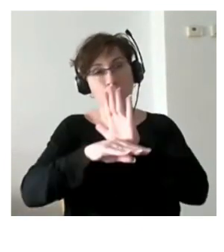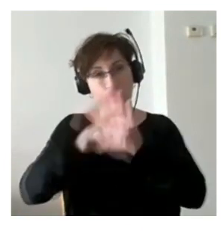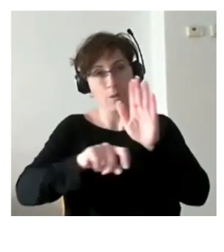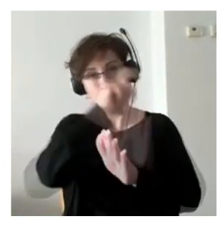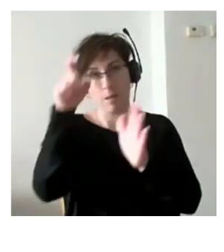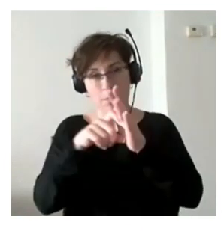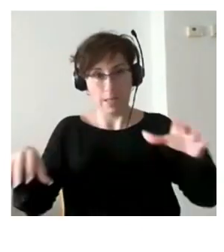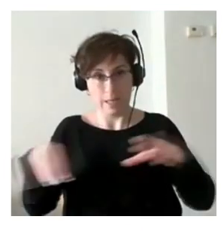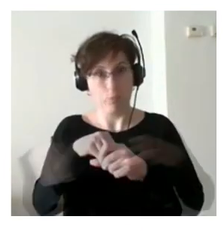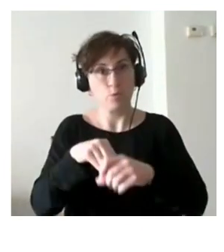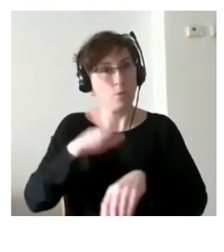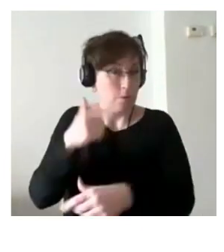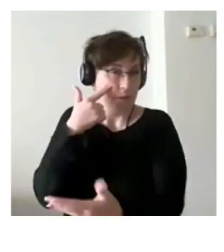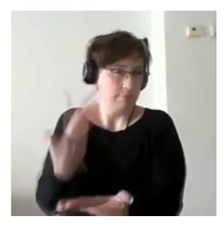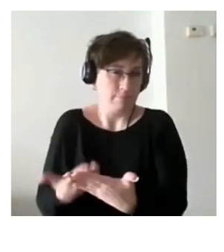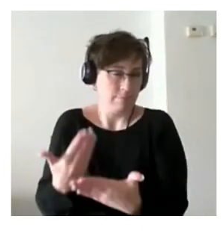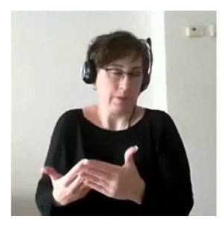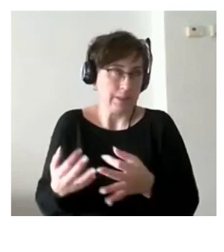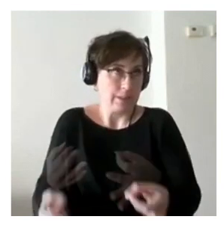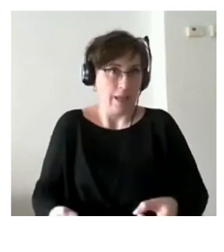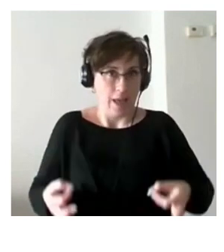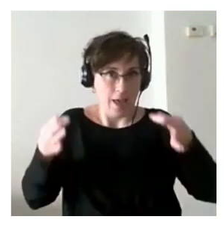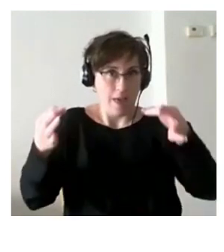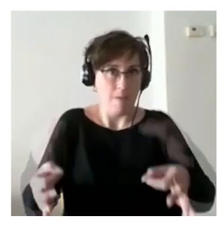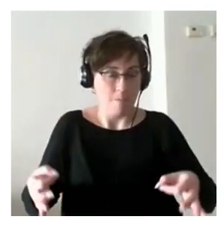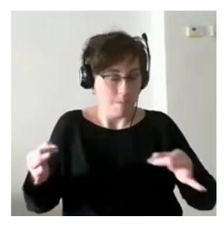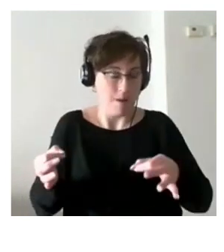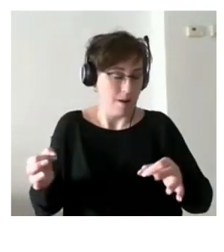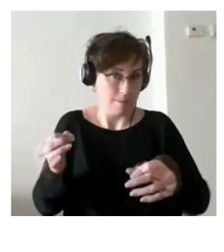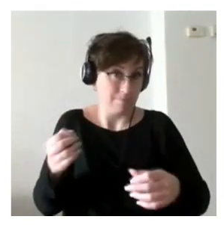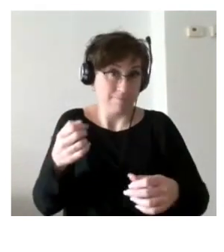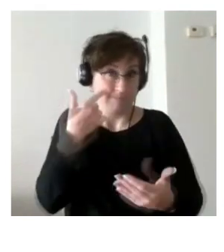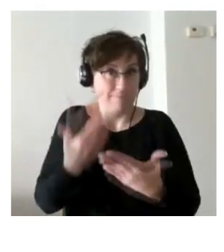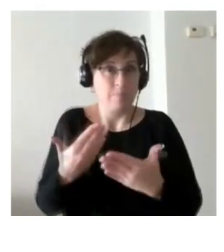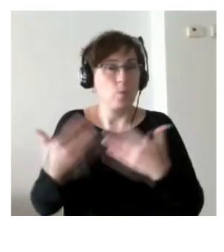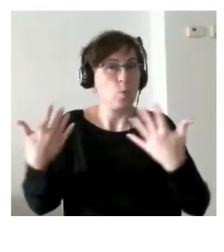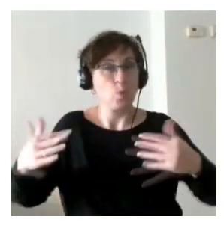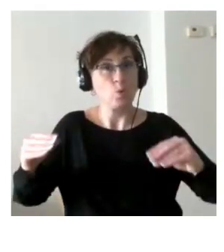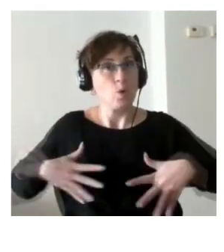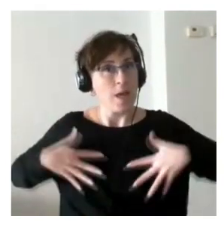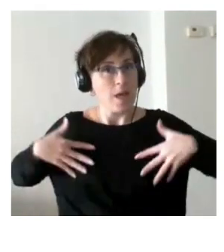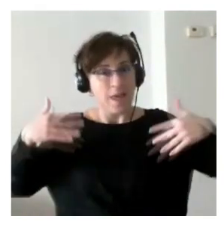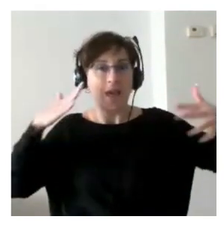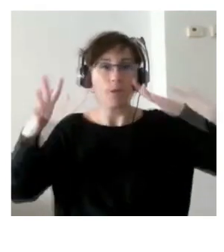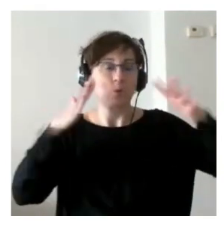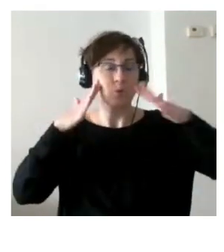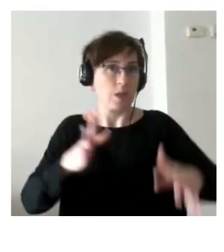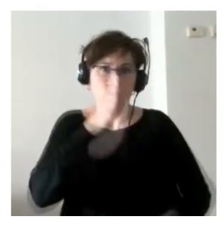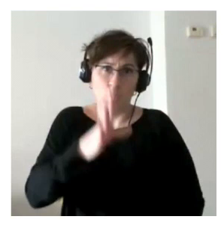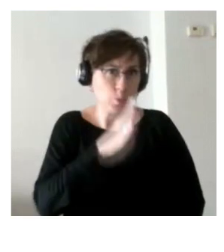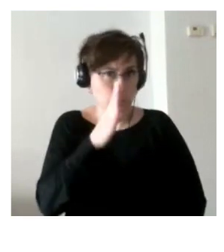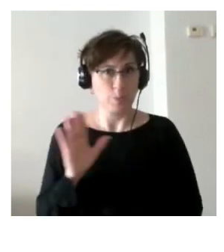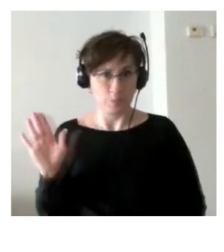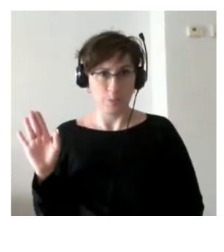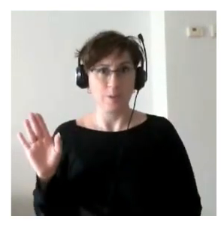demuestran bueno pues como ya ha sido se ha visto en la mesa anterior que tiene un entusiasmo inquebrantable ¿no? y que al